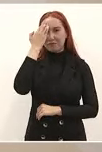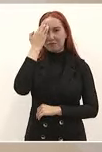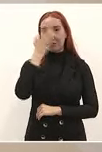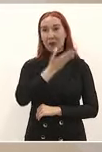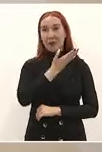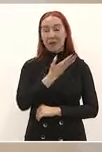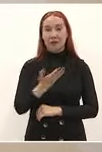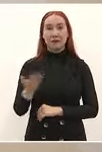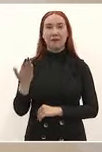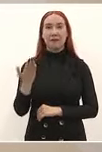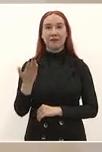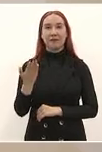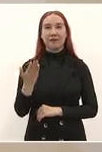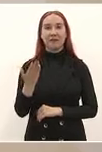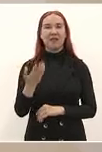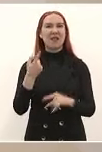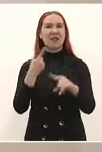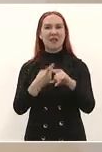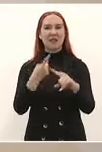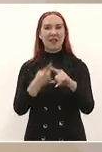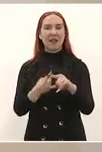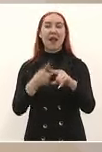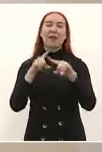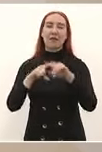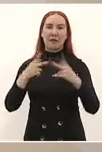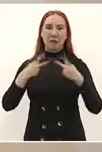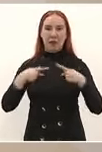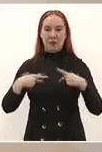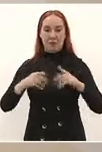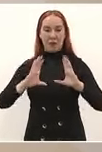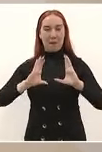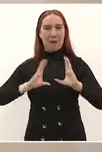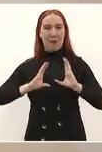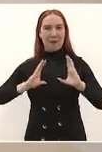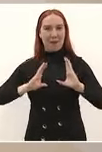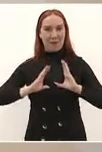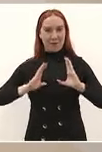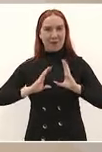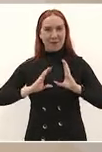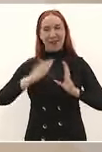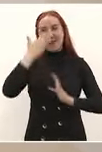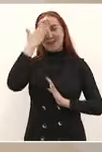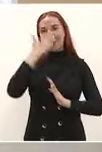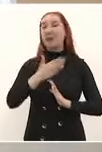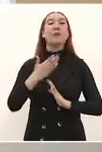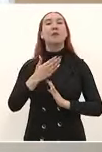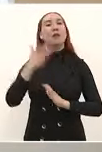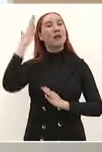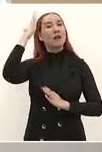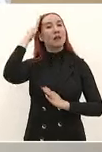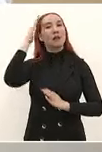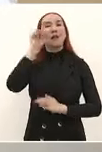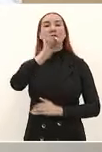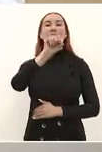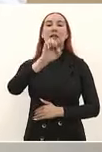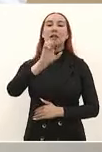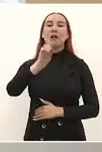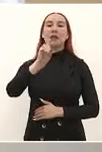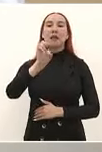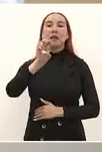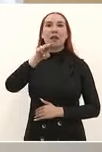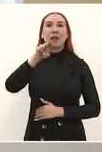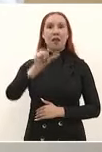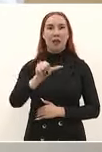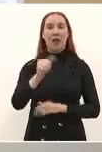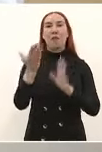se lo damos siempre a los ingenieros militares porque los ingenieros de la Secretaría de la Defensa Nacional han construido